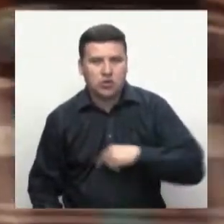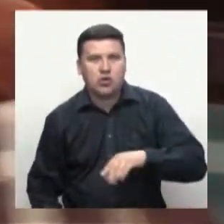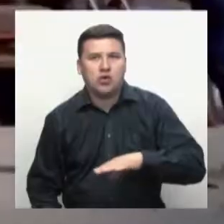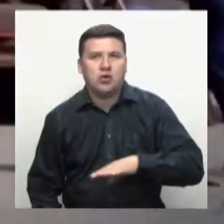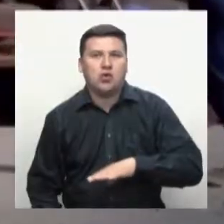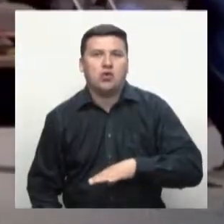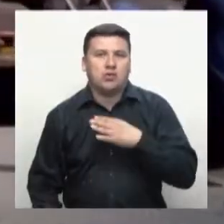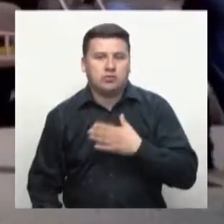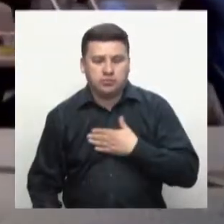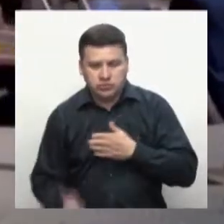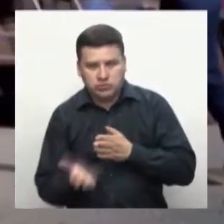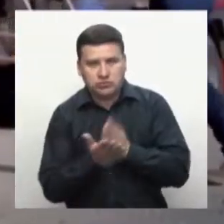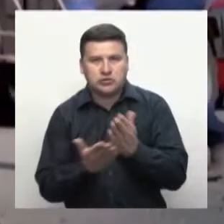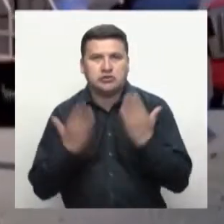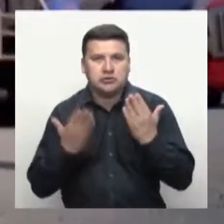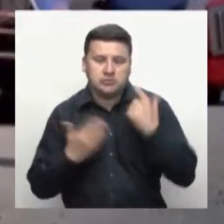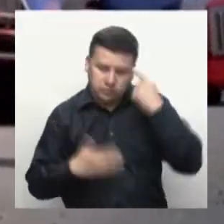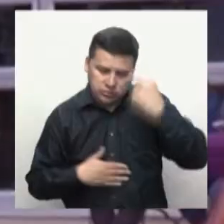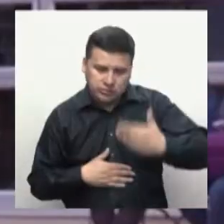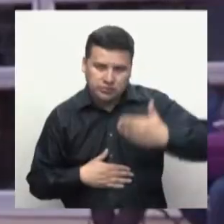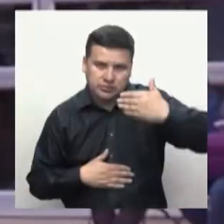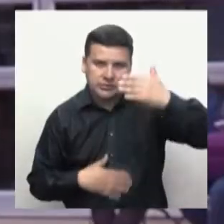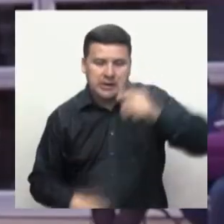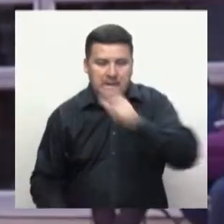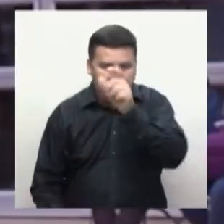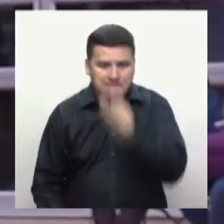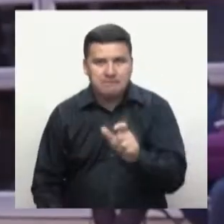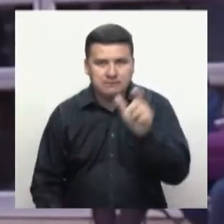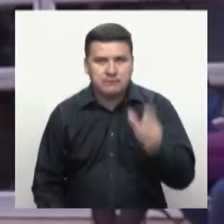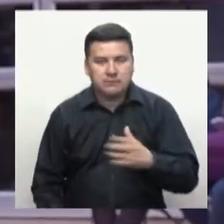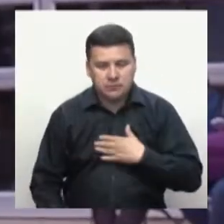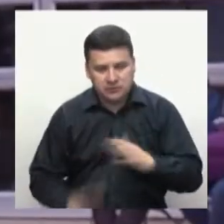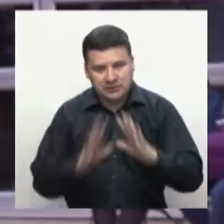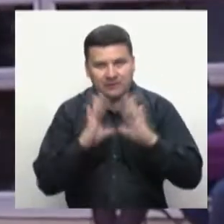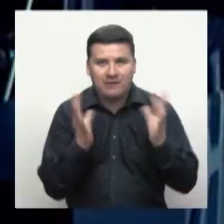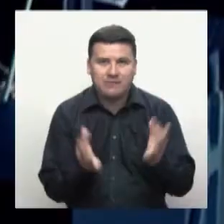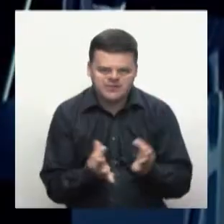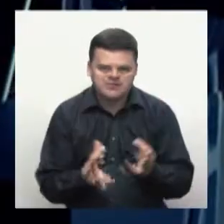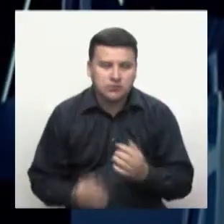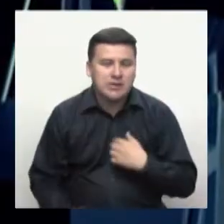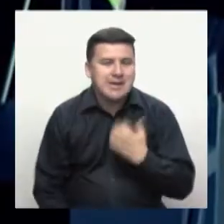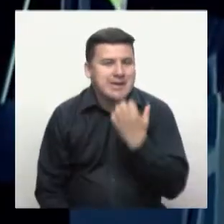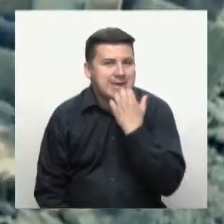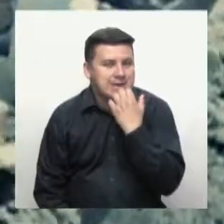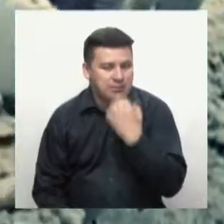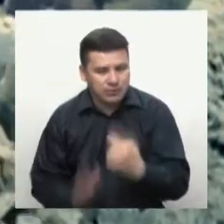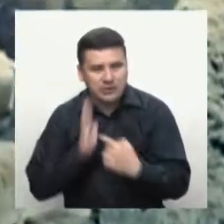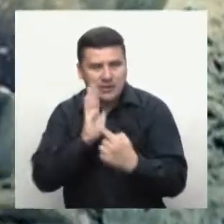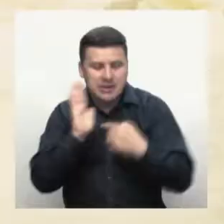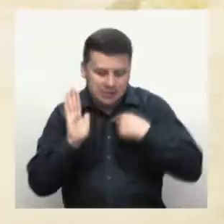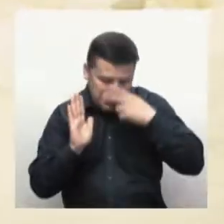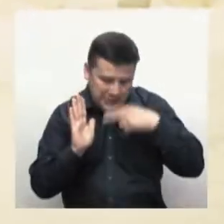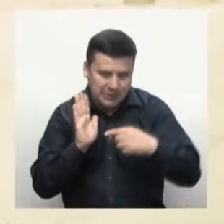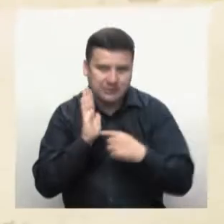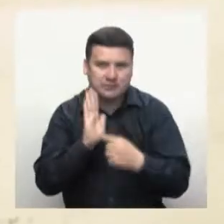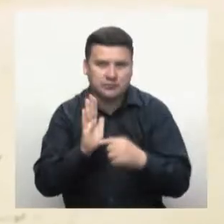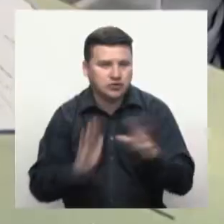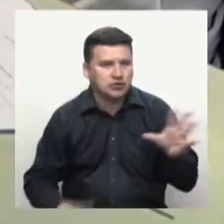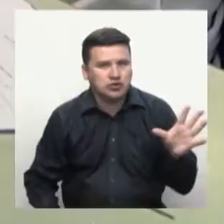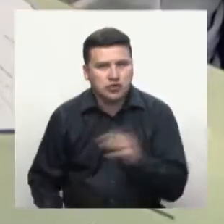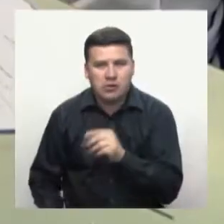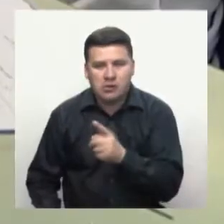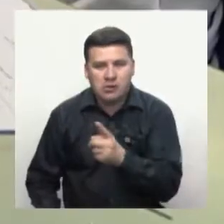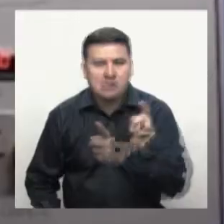ejemplo para mis hijos y para todo aquel que quiere este desarrollo empresarial. Operación de maquinaria pesada para excavación,